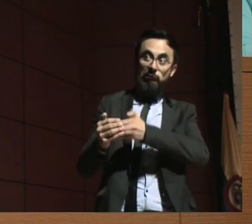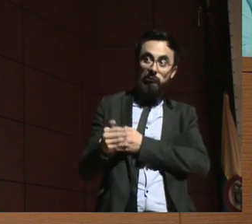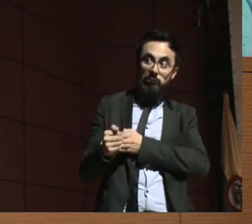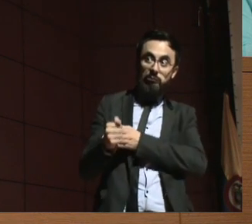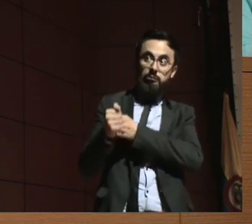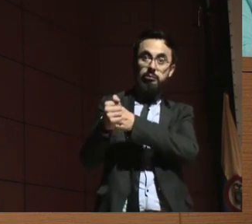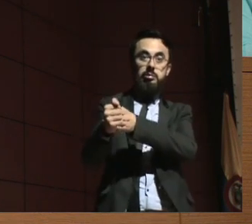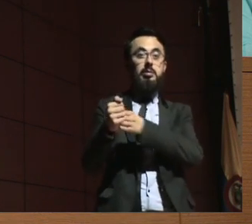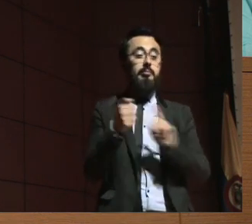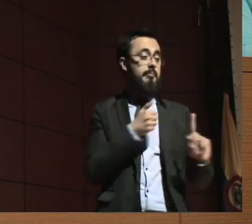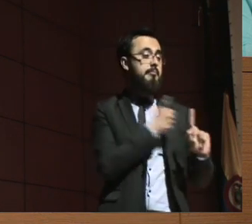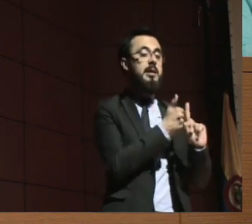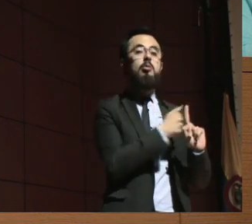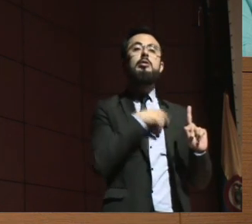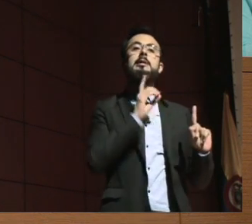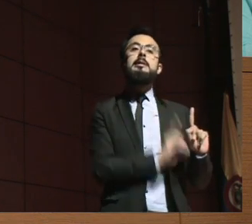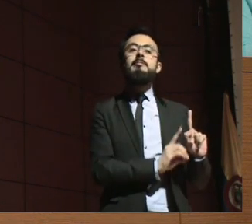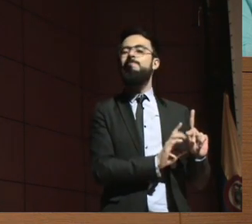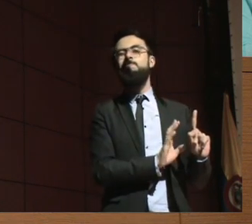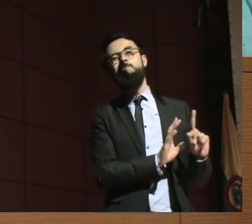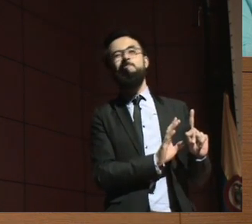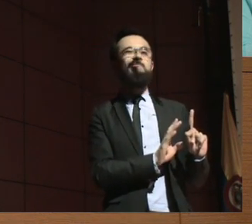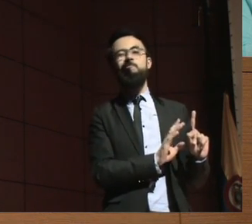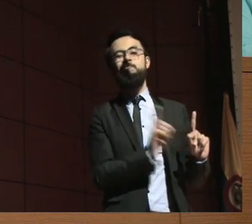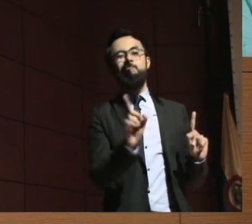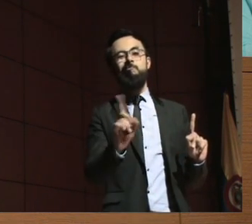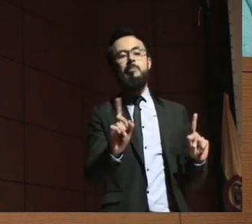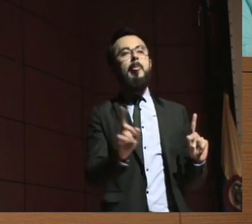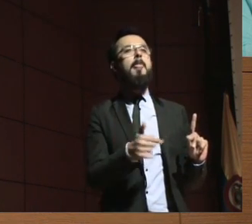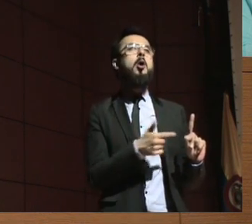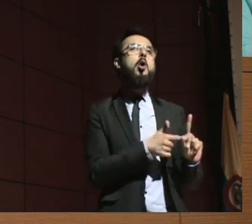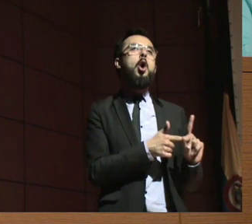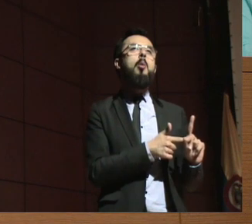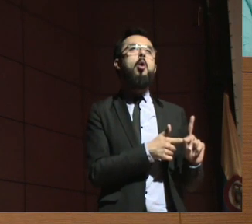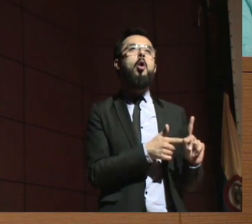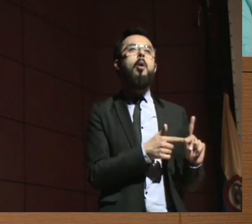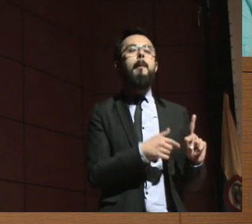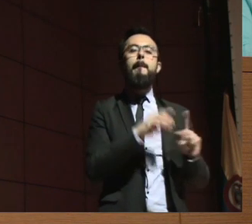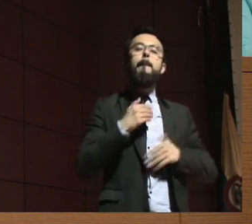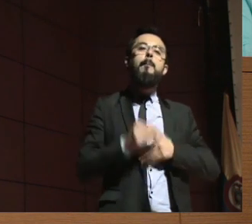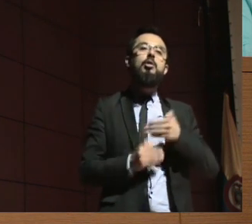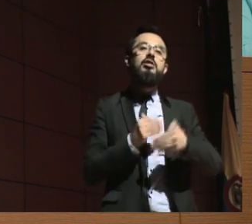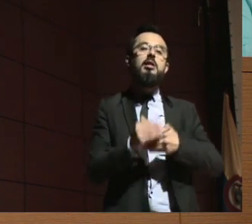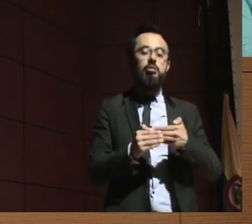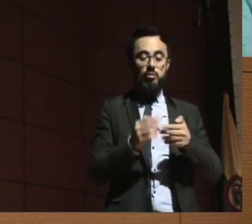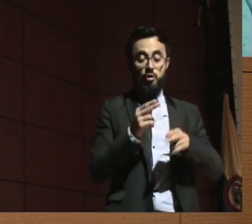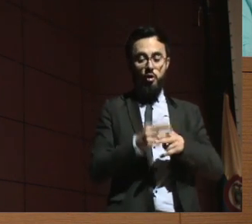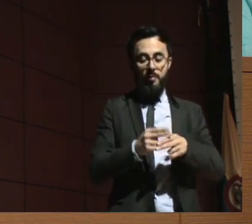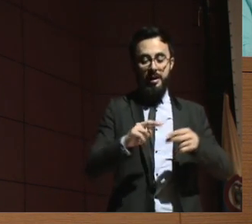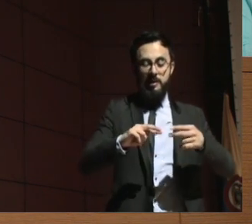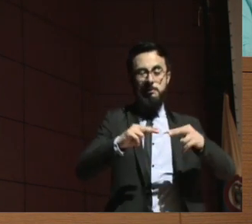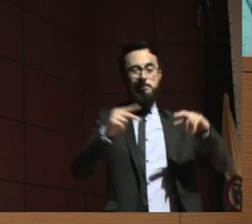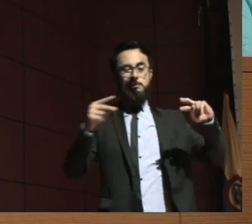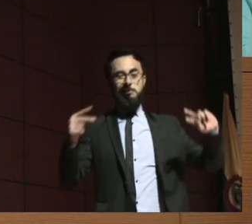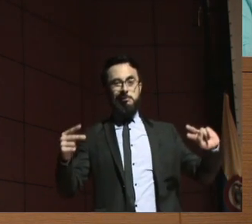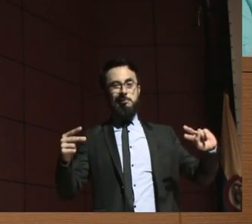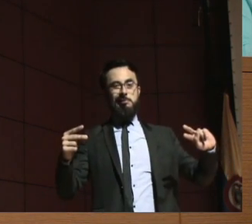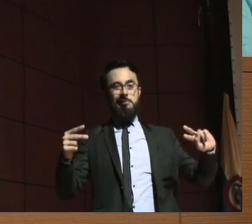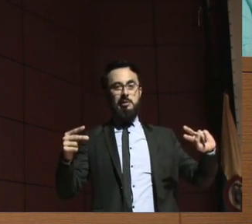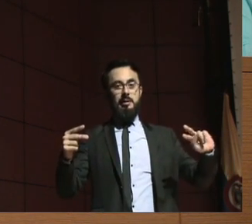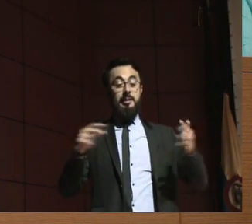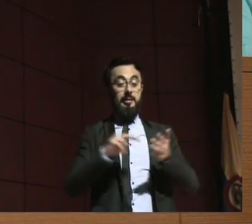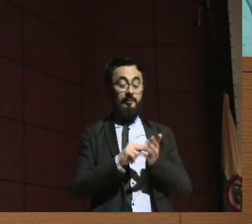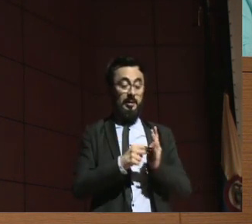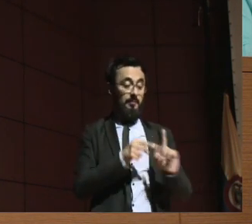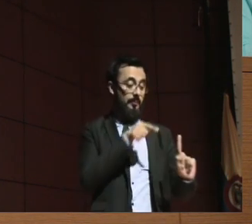pensar en un proceso voluntario. Hay que pensar en un proceso de contradicción donde la persona es la protagonista